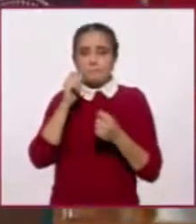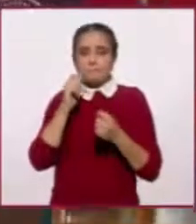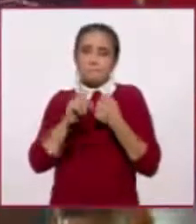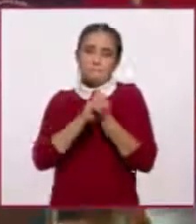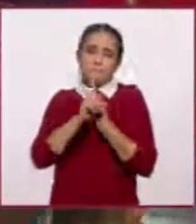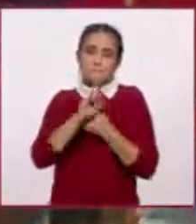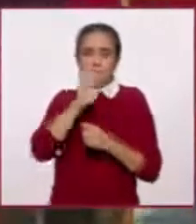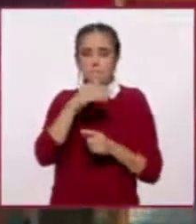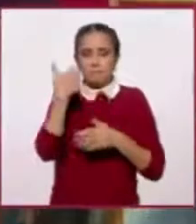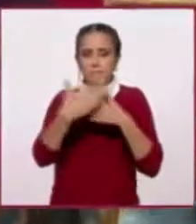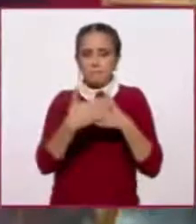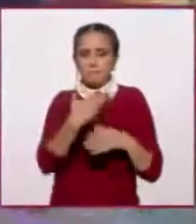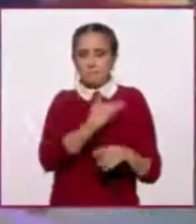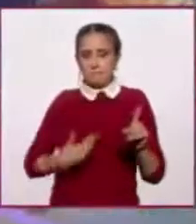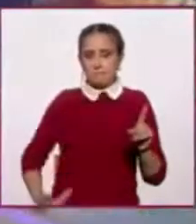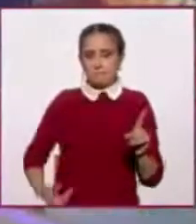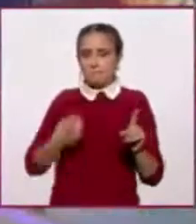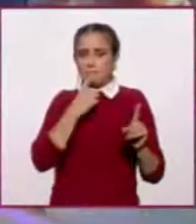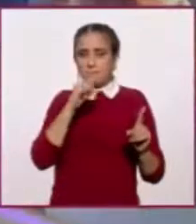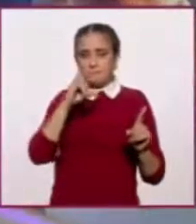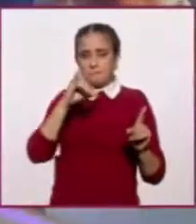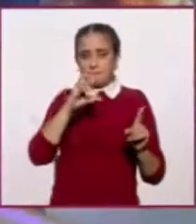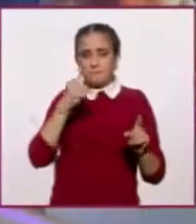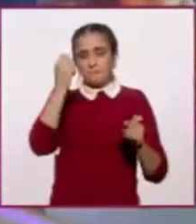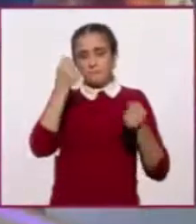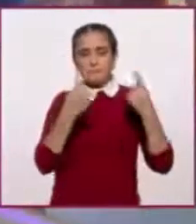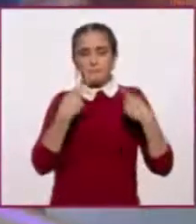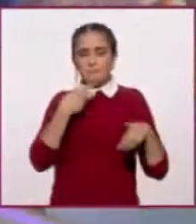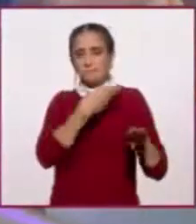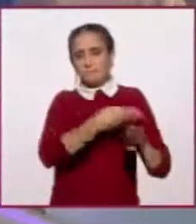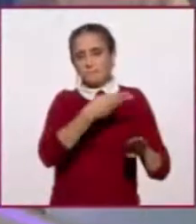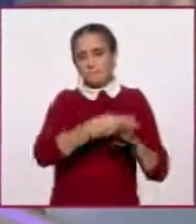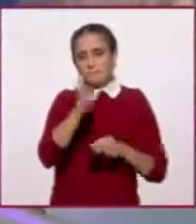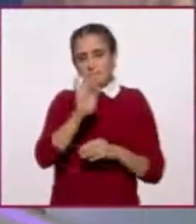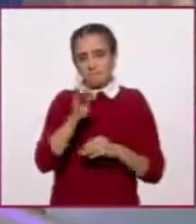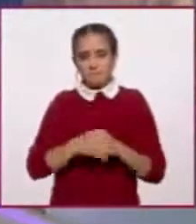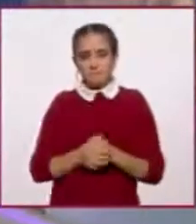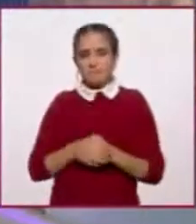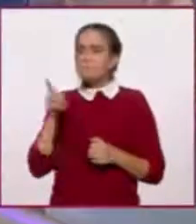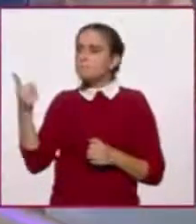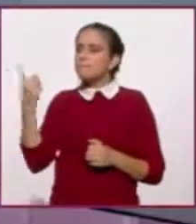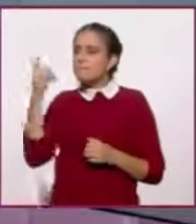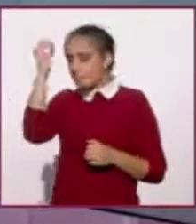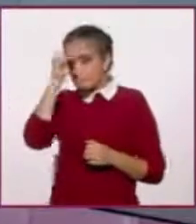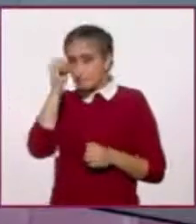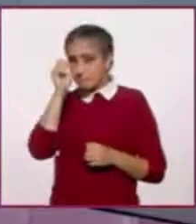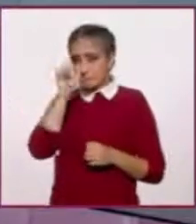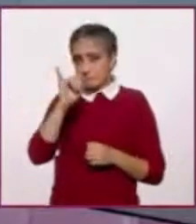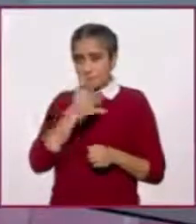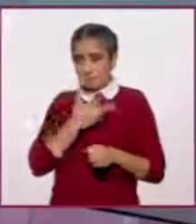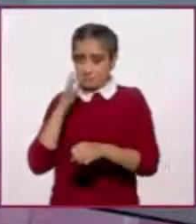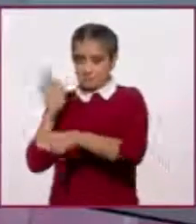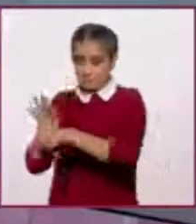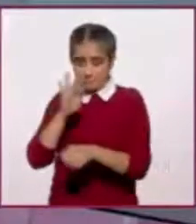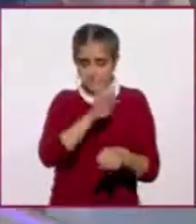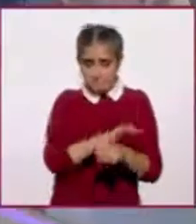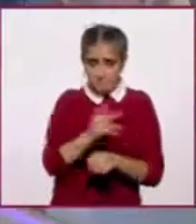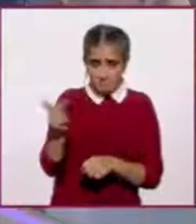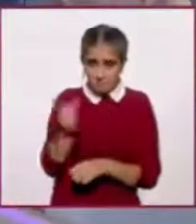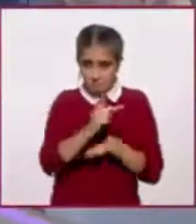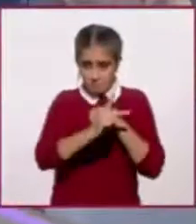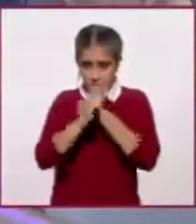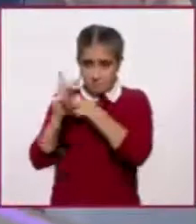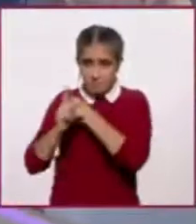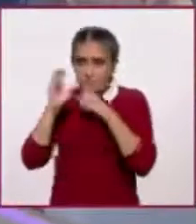preguntaría, esto precisamente desde tu punto de vista, ¿beneficiará o perjudicará? Paco. Yo creo